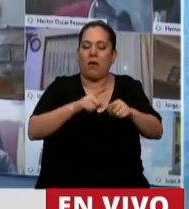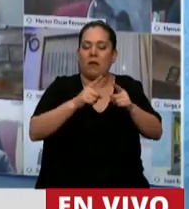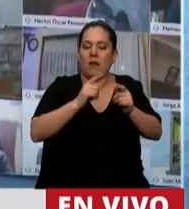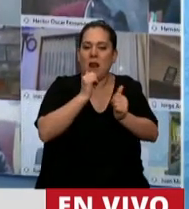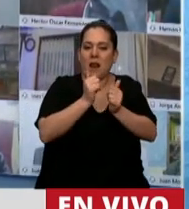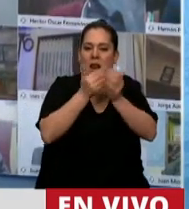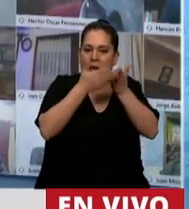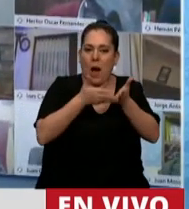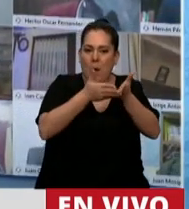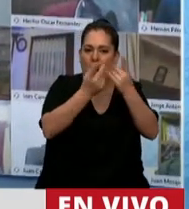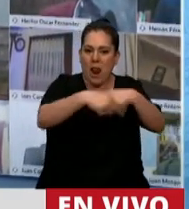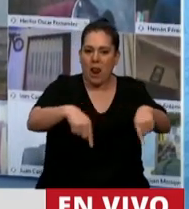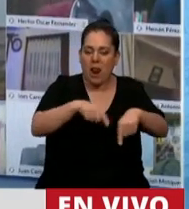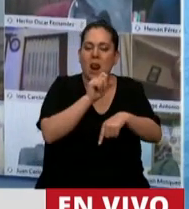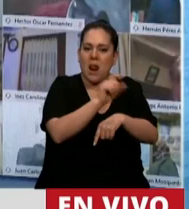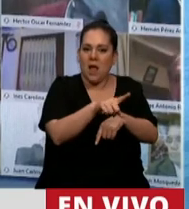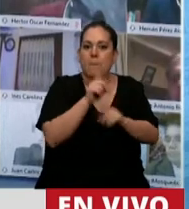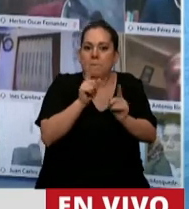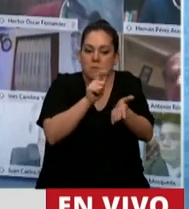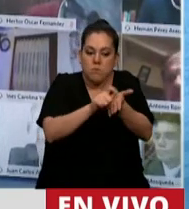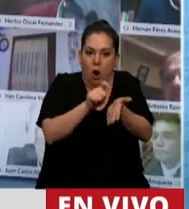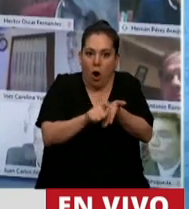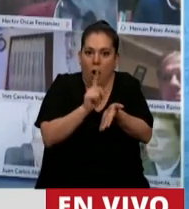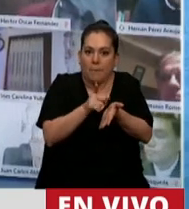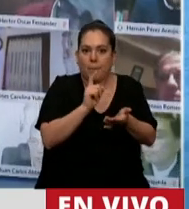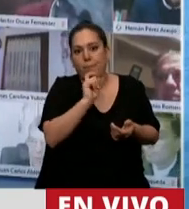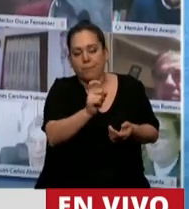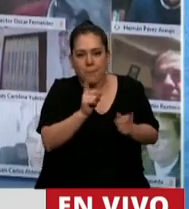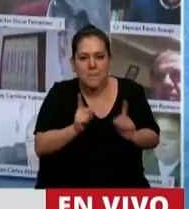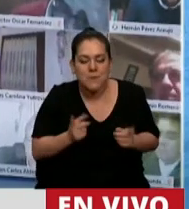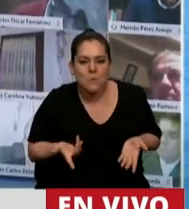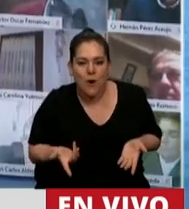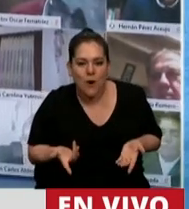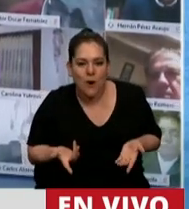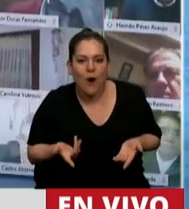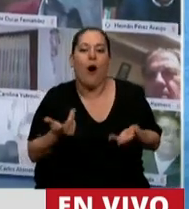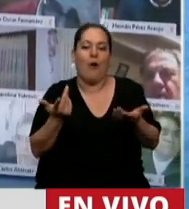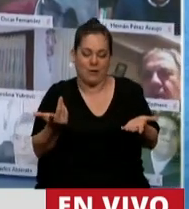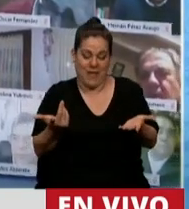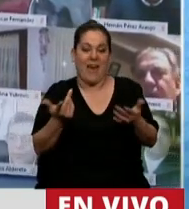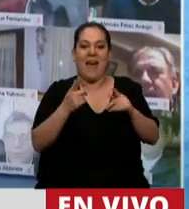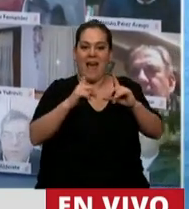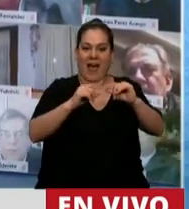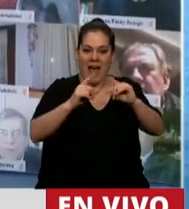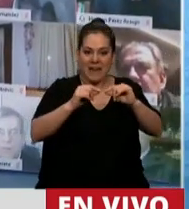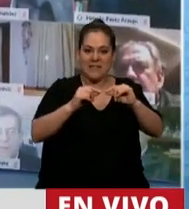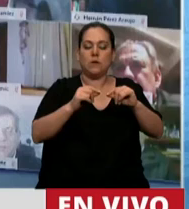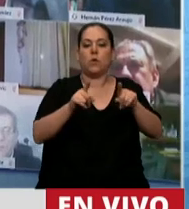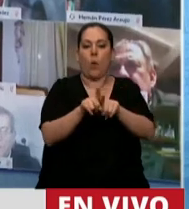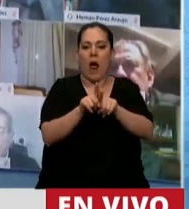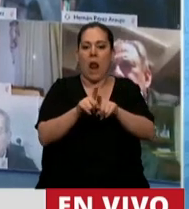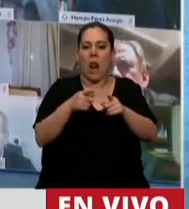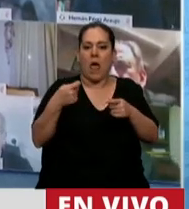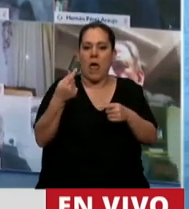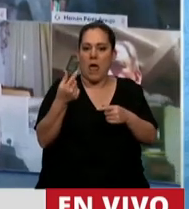vetó el artículo que ellos mismos habían redactado. O sea, que una ley de industria naval, sin el incentivo económico, que era